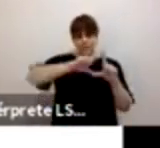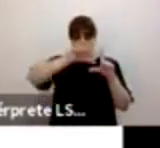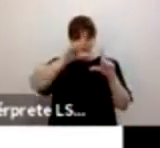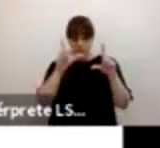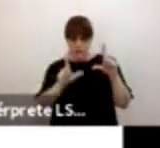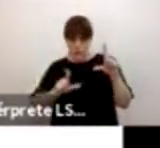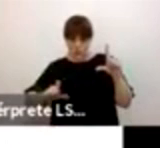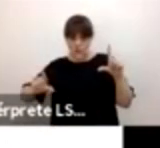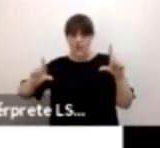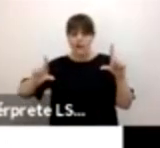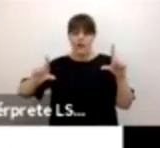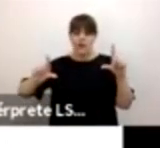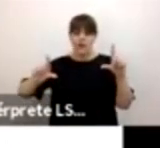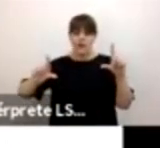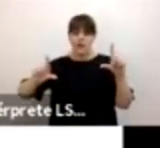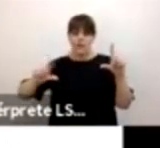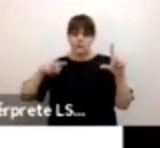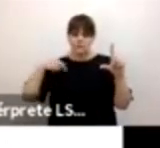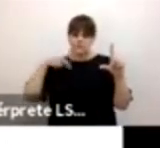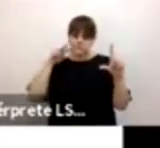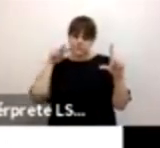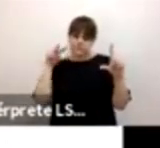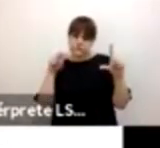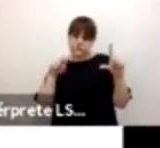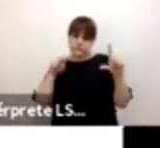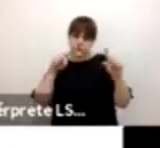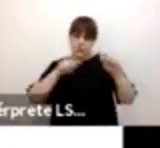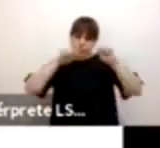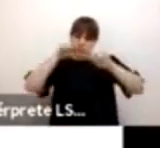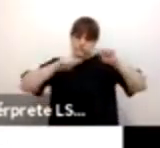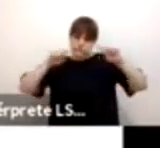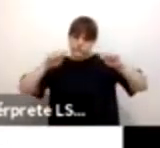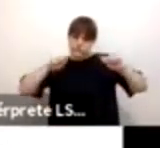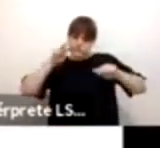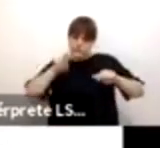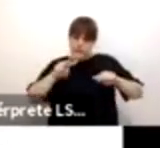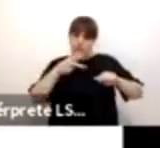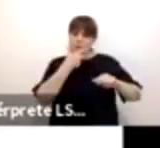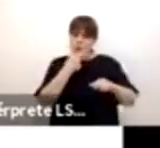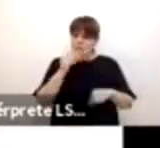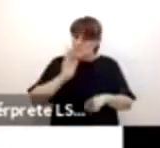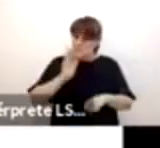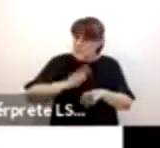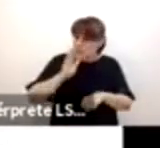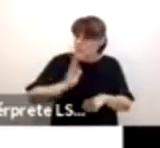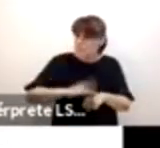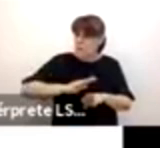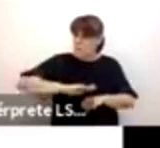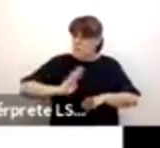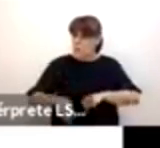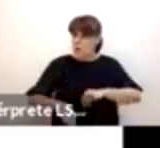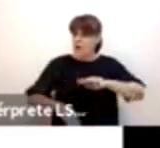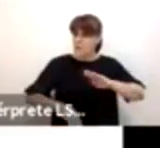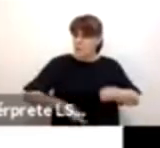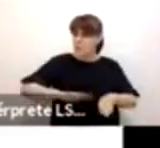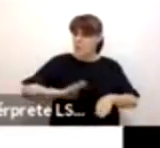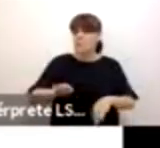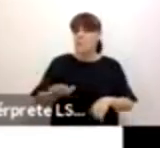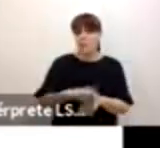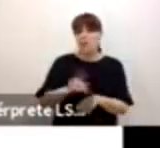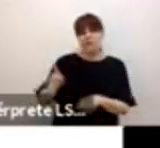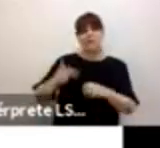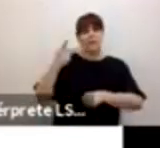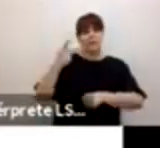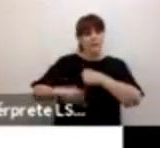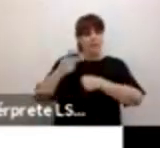comportamiento de la población se observe una sobremortalidad masculina generalmente asociada por estos riesgos. Es por